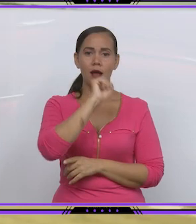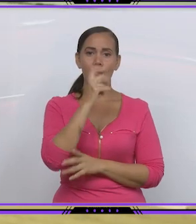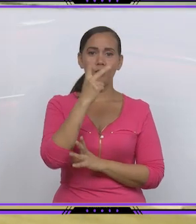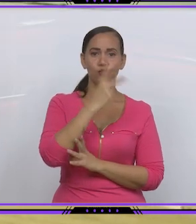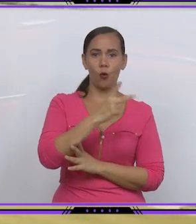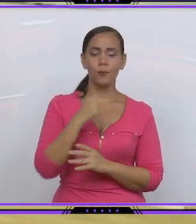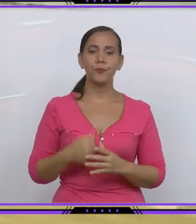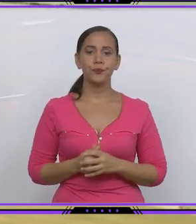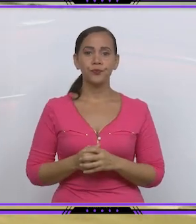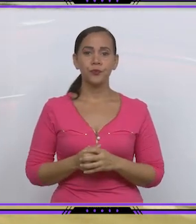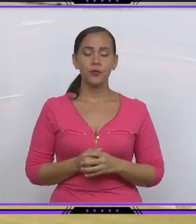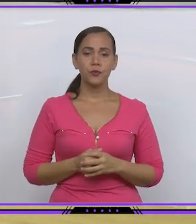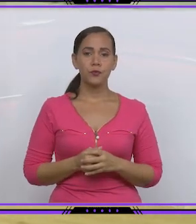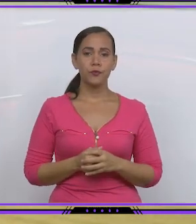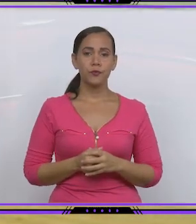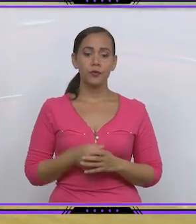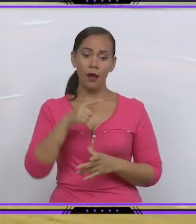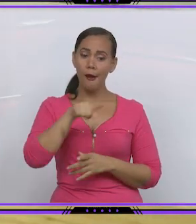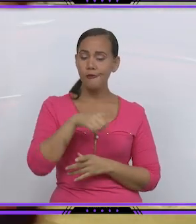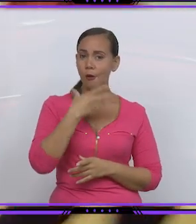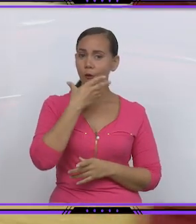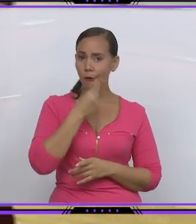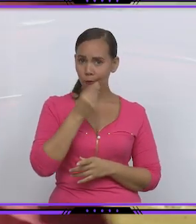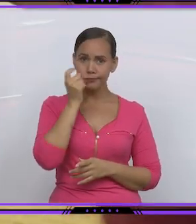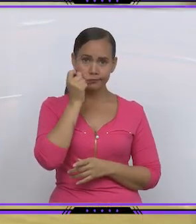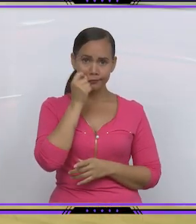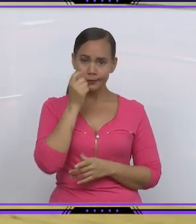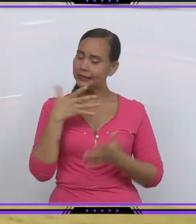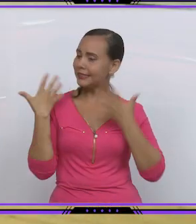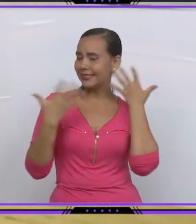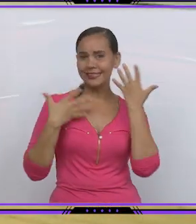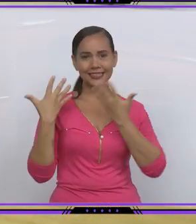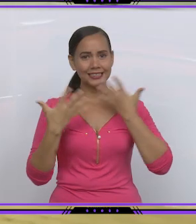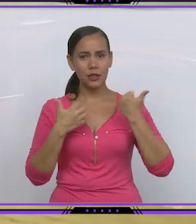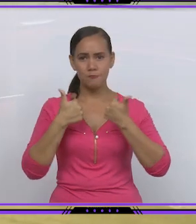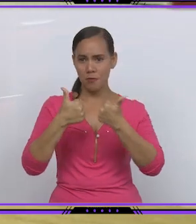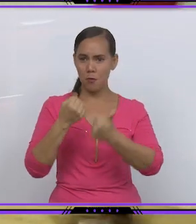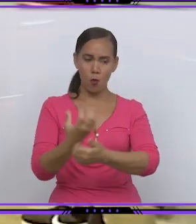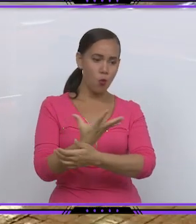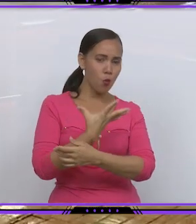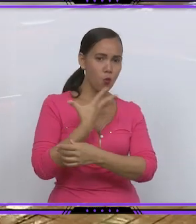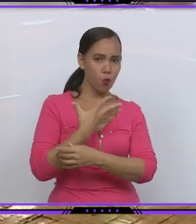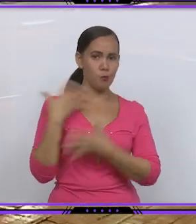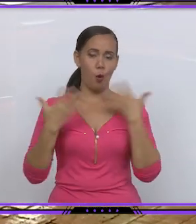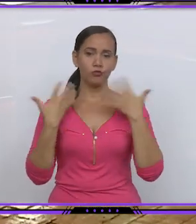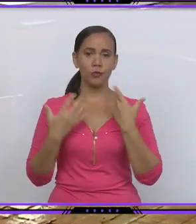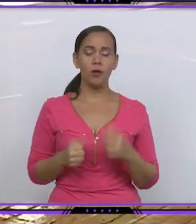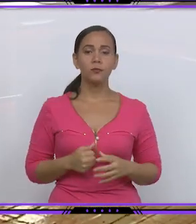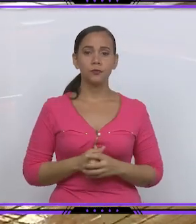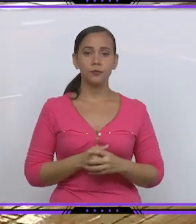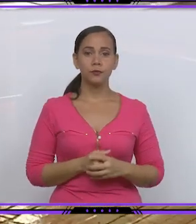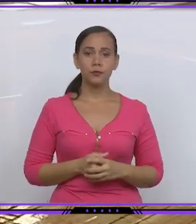aquí en nuestra casa. Y los muchachos están con la autoestima muy, muy, muy, muy arriba y muy motivados sobre todas las cosas. Con los seis puntos